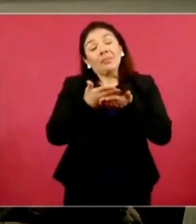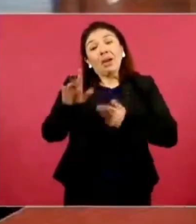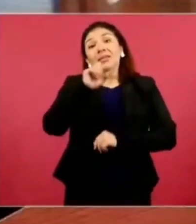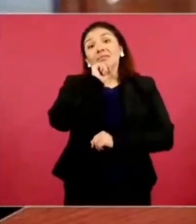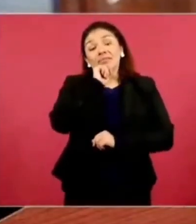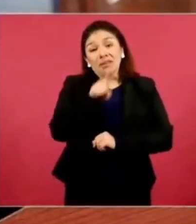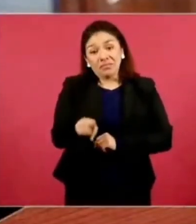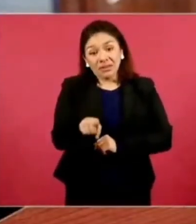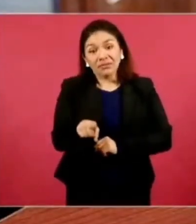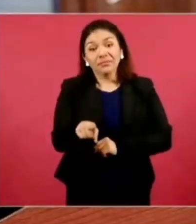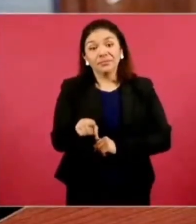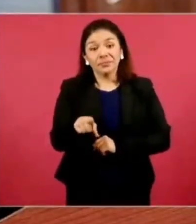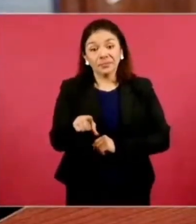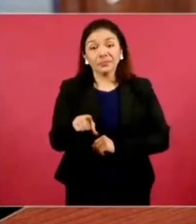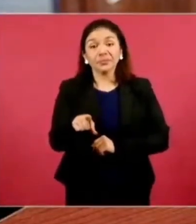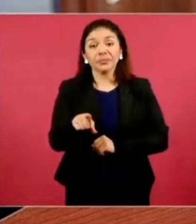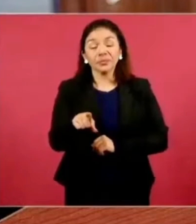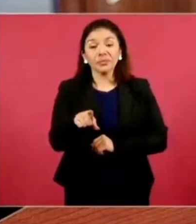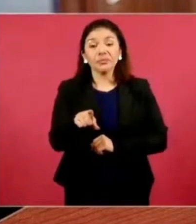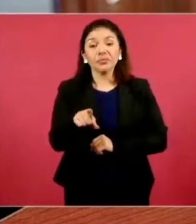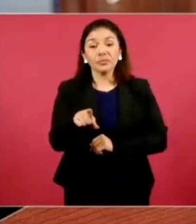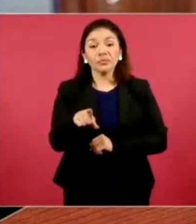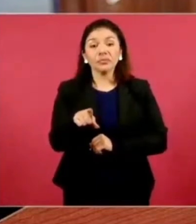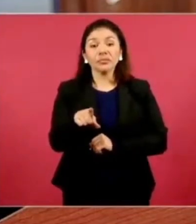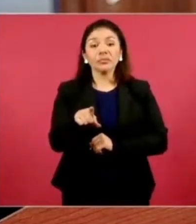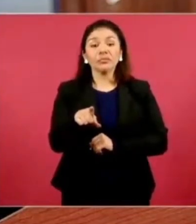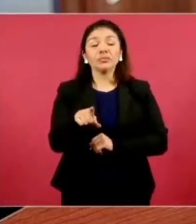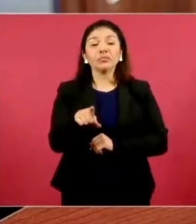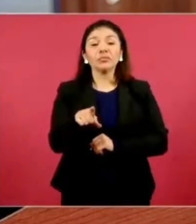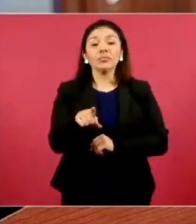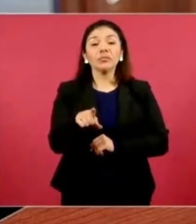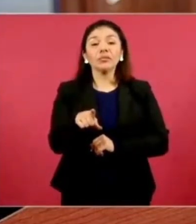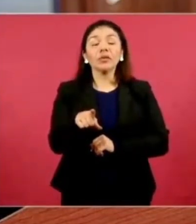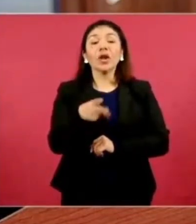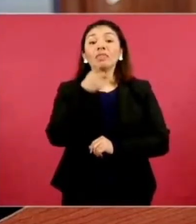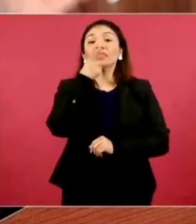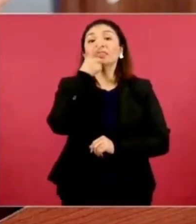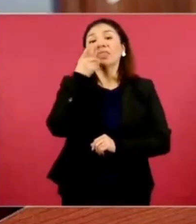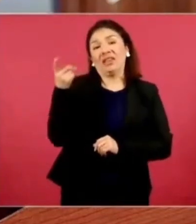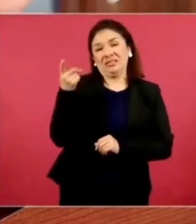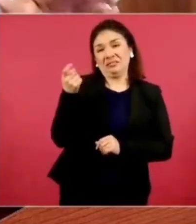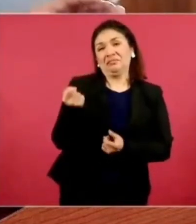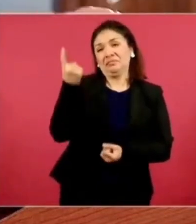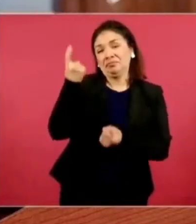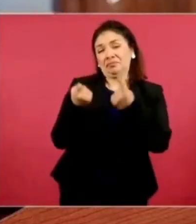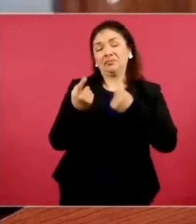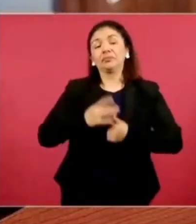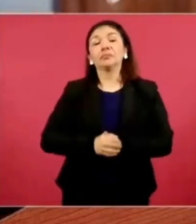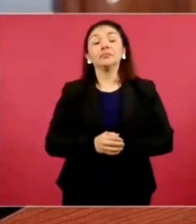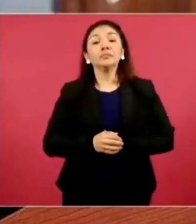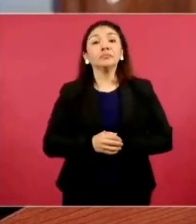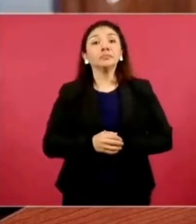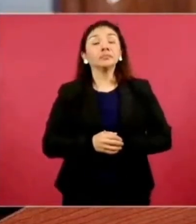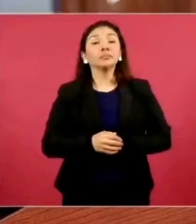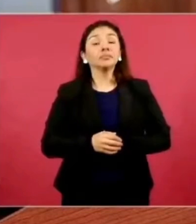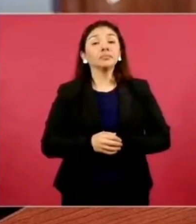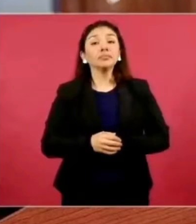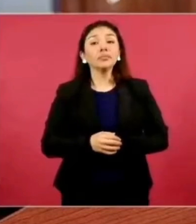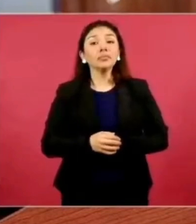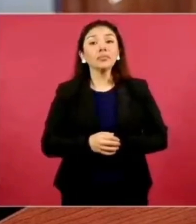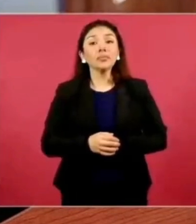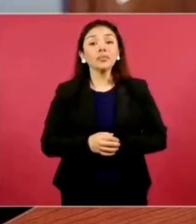manejó de que si enviábamos elementos